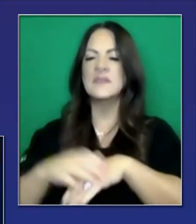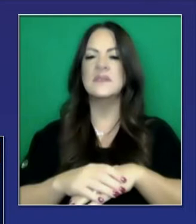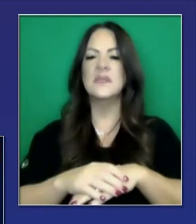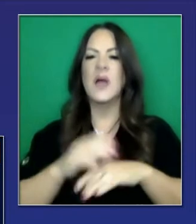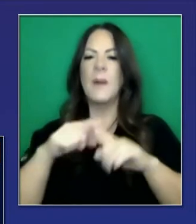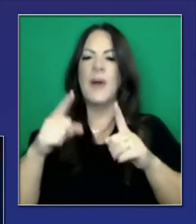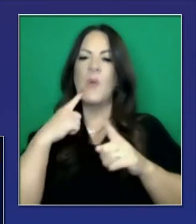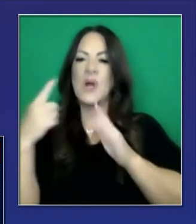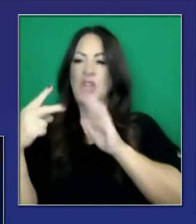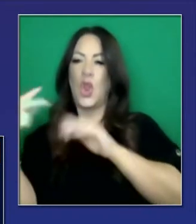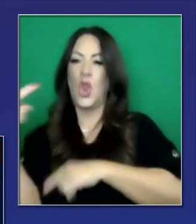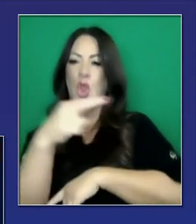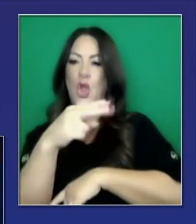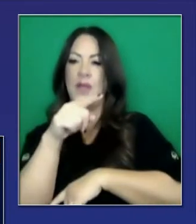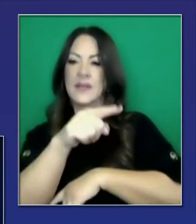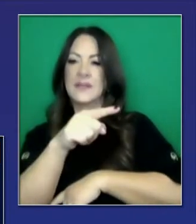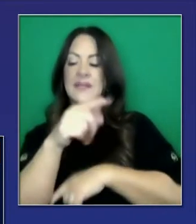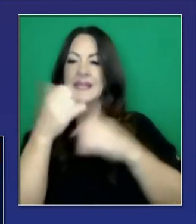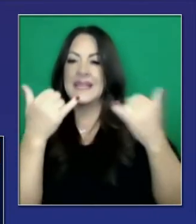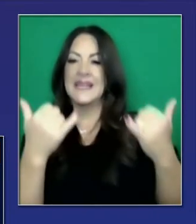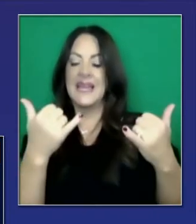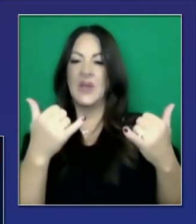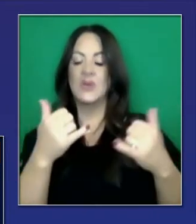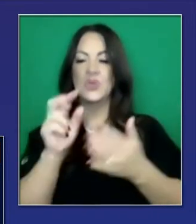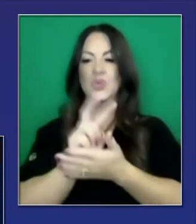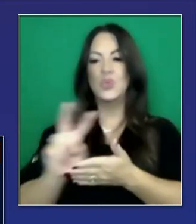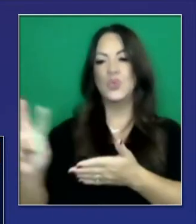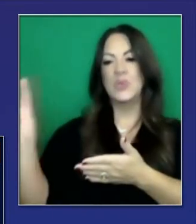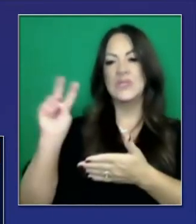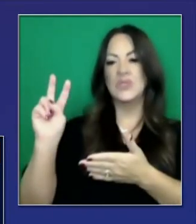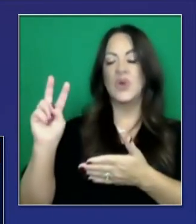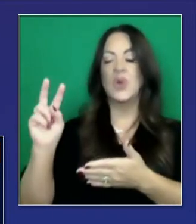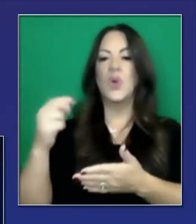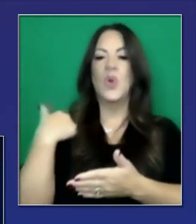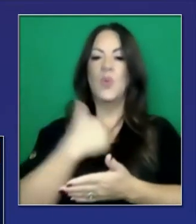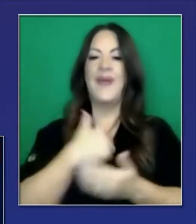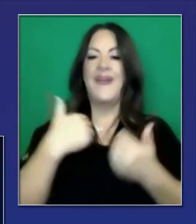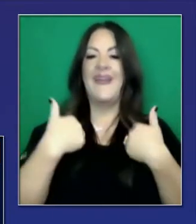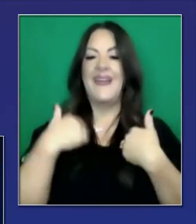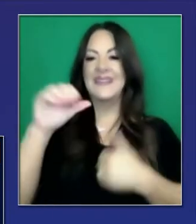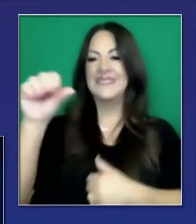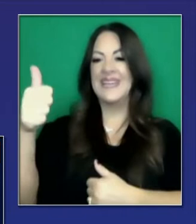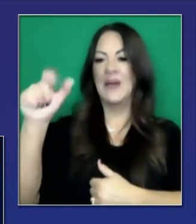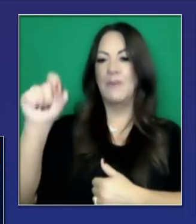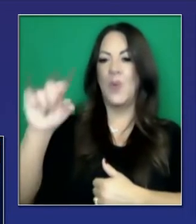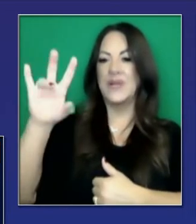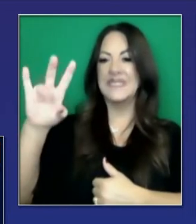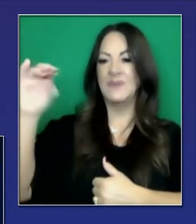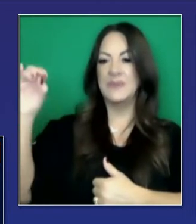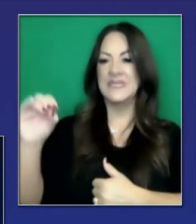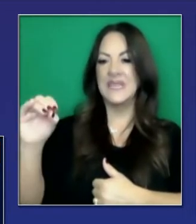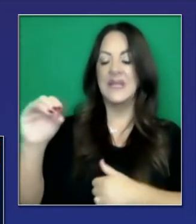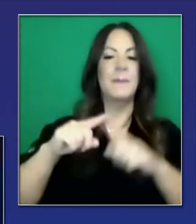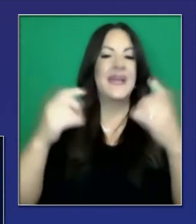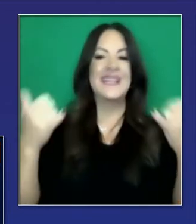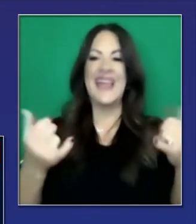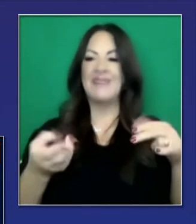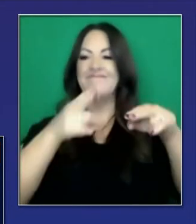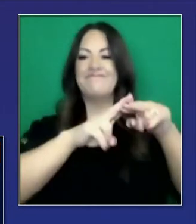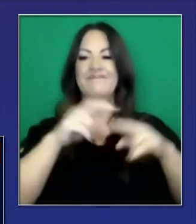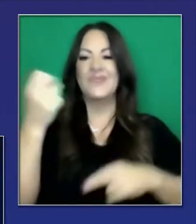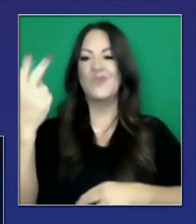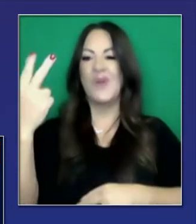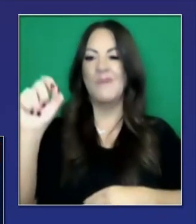positiva de 14 días para recordarles dónde estábamos hace dos semanas, 10.7 por ciento y ahora a 12